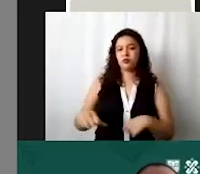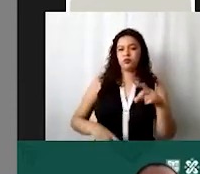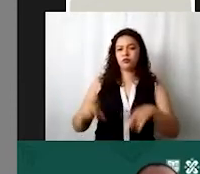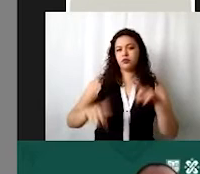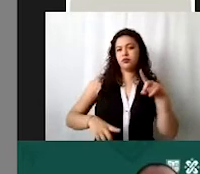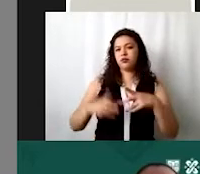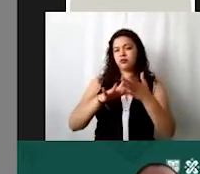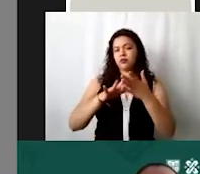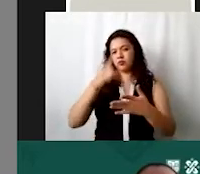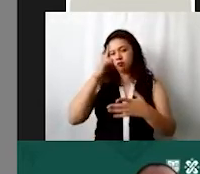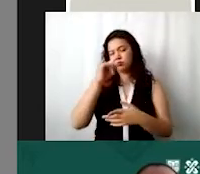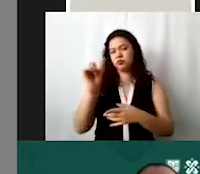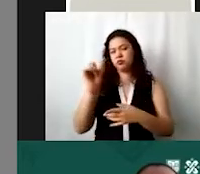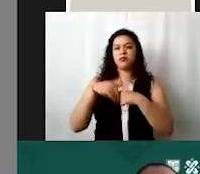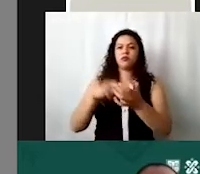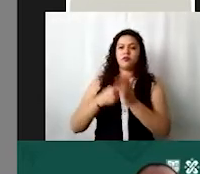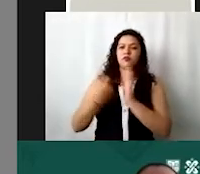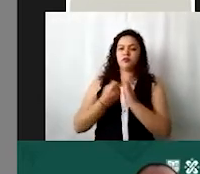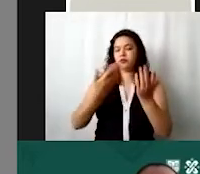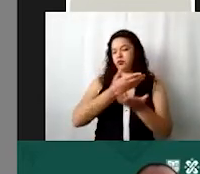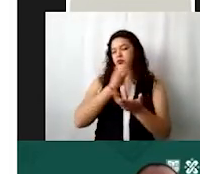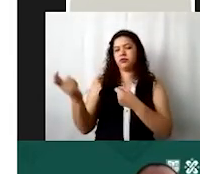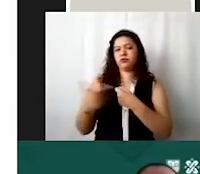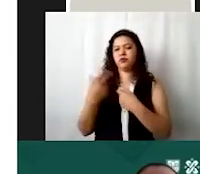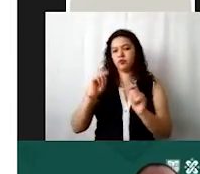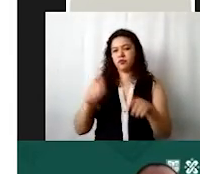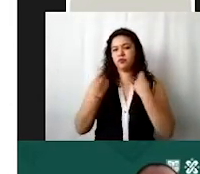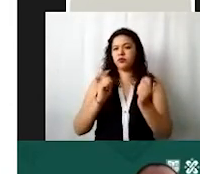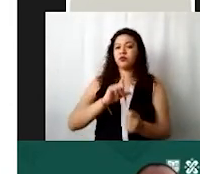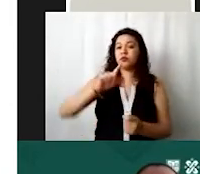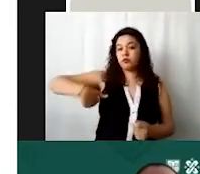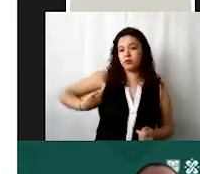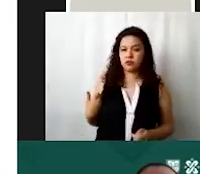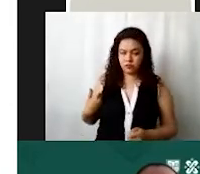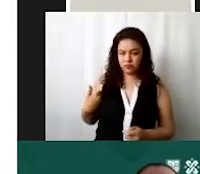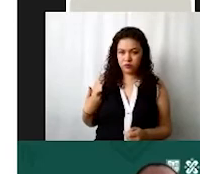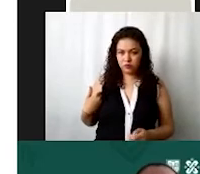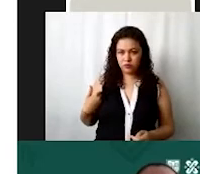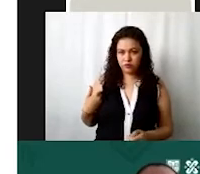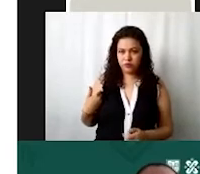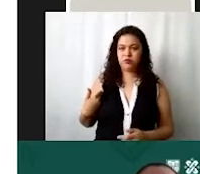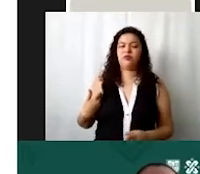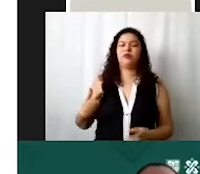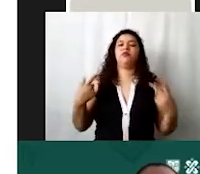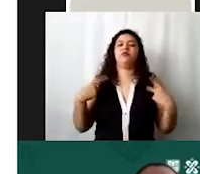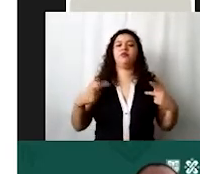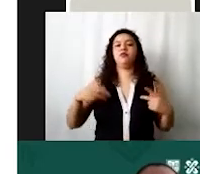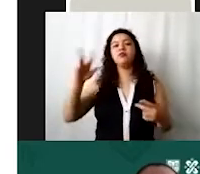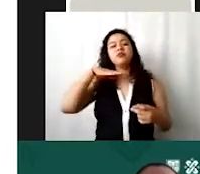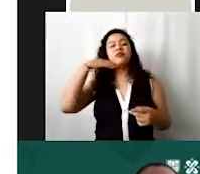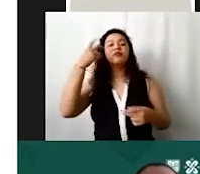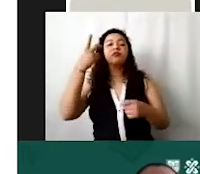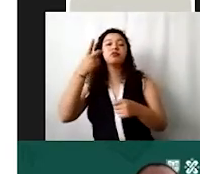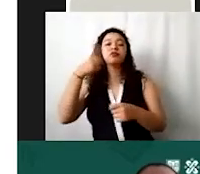va a apoyar a lo mejor algún técnico no sé lo que corresponda y damos guardar y en el caso de personal voluntario no se asigna ningún